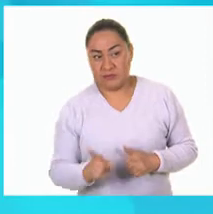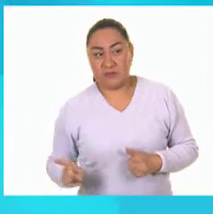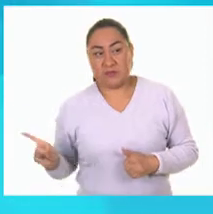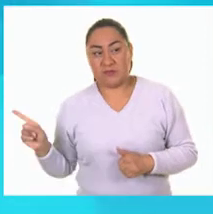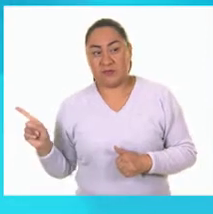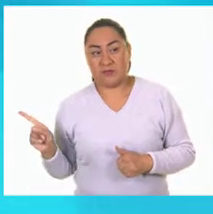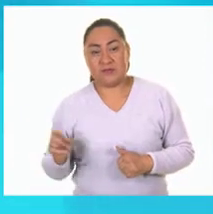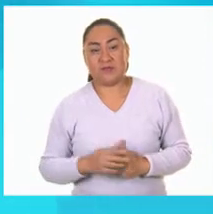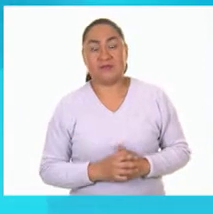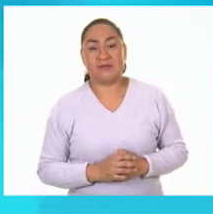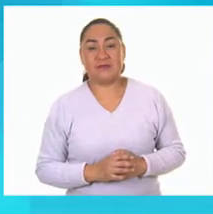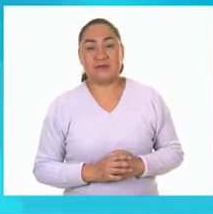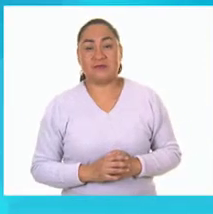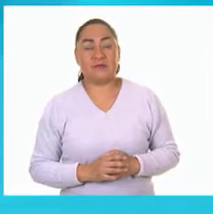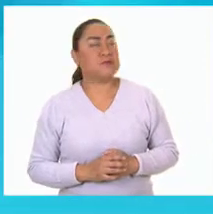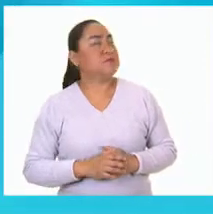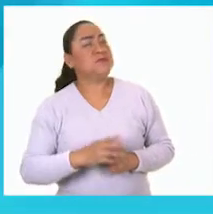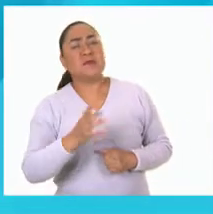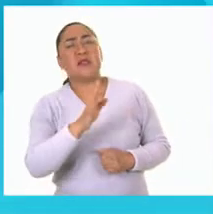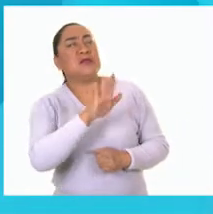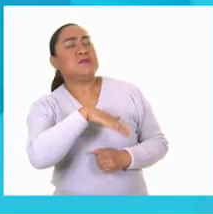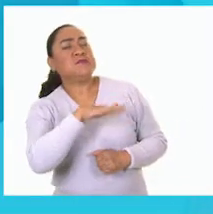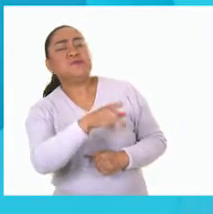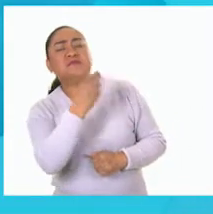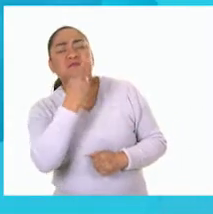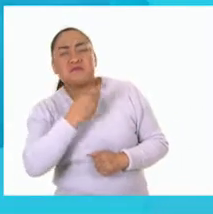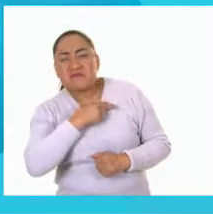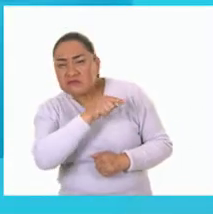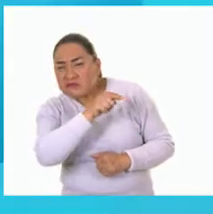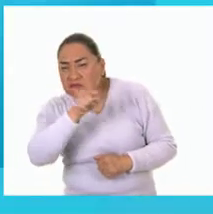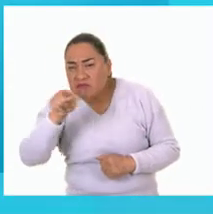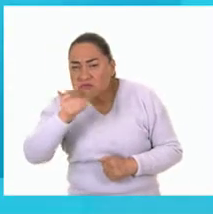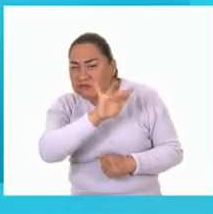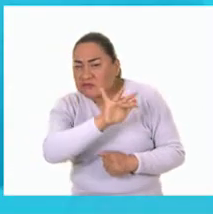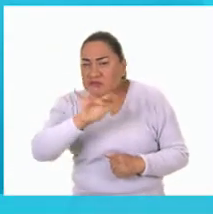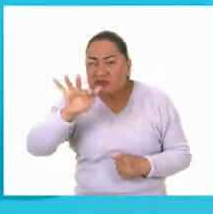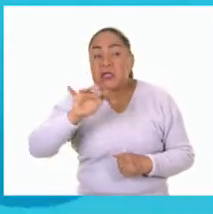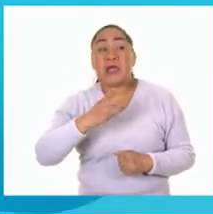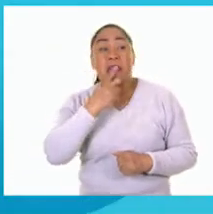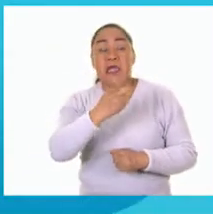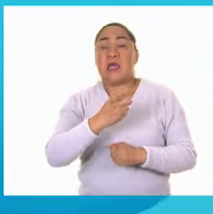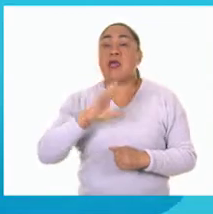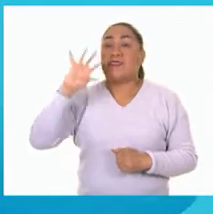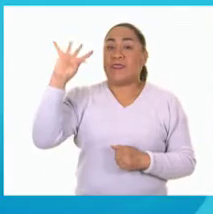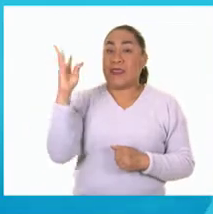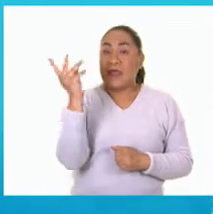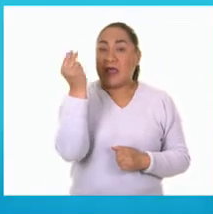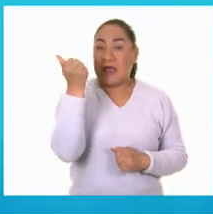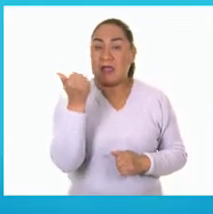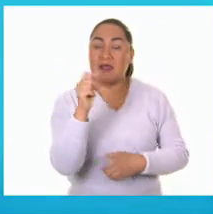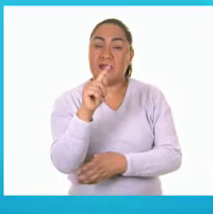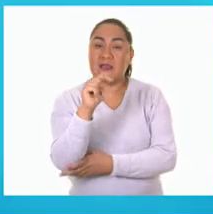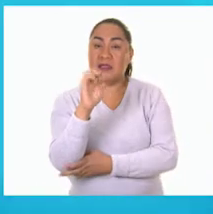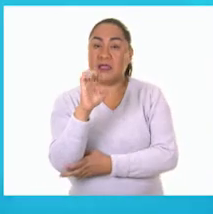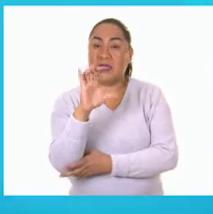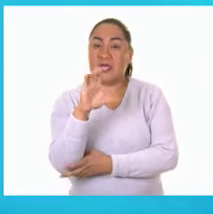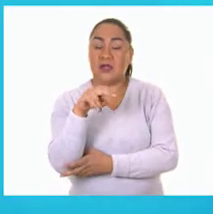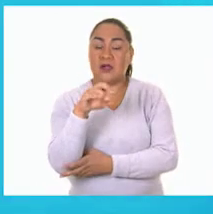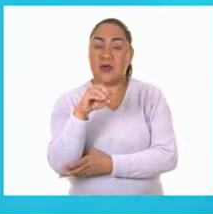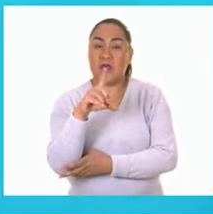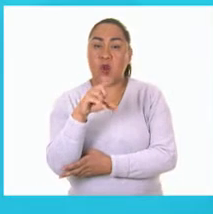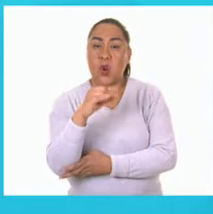otra imagen. Erick, ¿me puedes ayudar a leer qué dice la imagen? La tecnología. Muy bien. Y ayúdame a